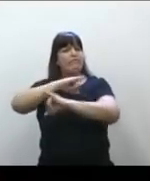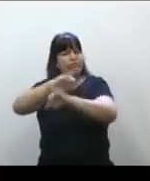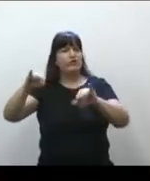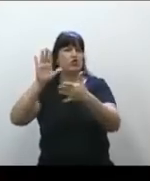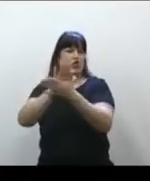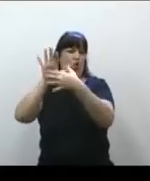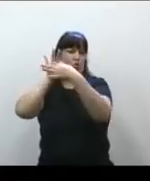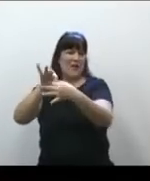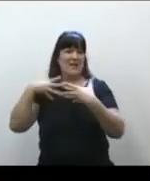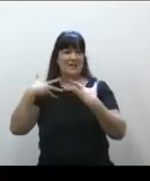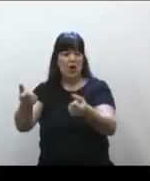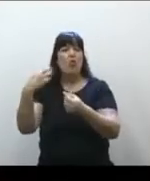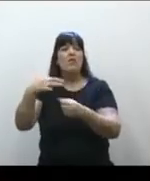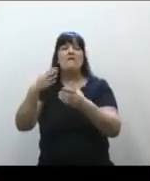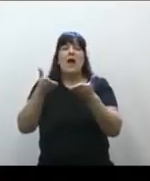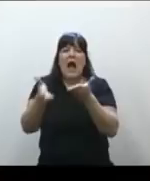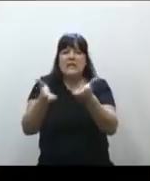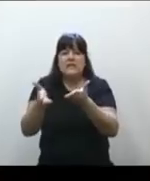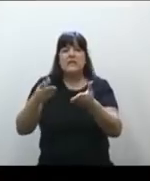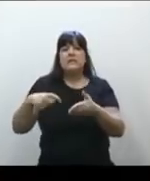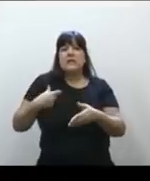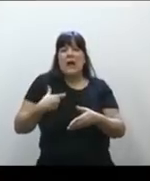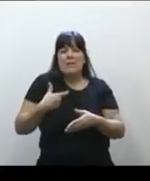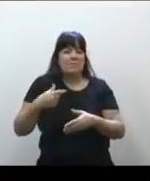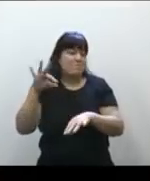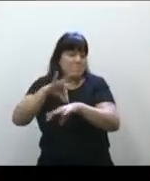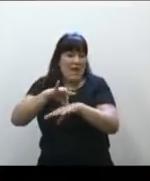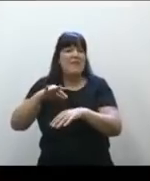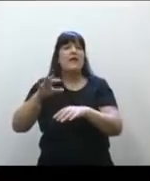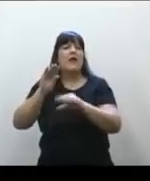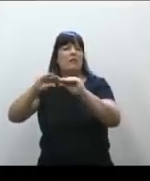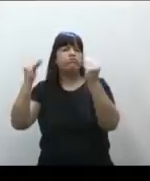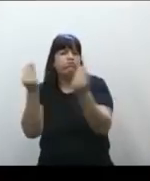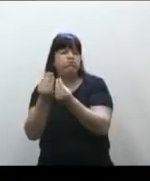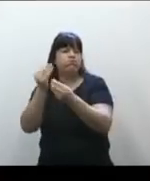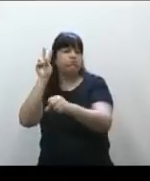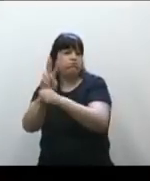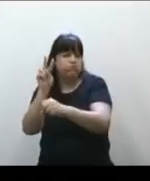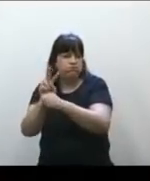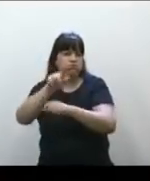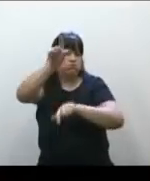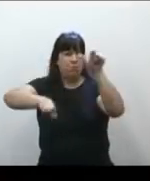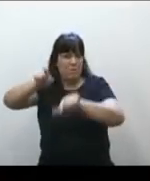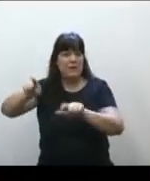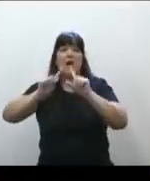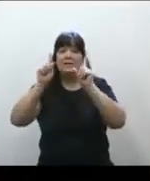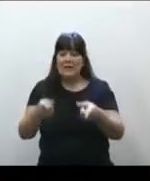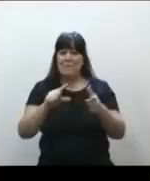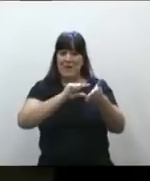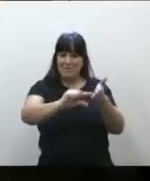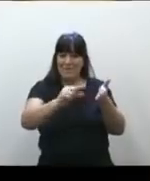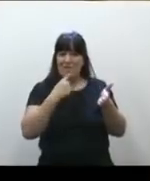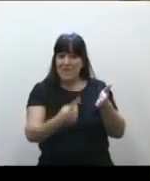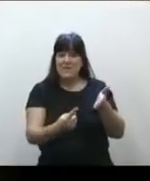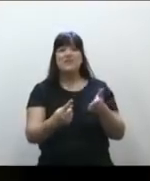que asegure la asistencia médica integral, preventiva y asistencial. Y continúa diciendo, a